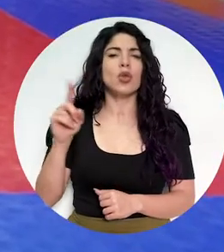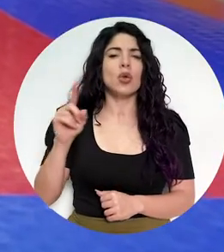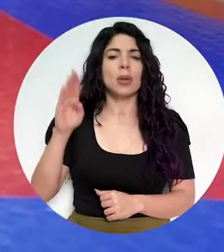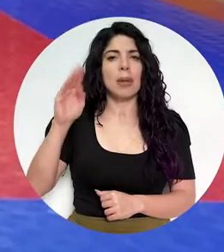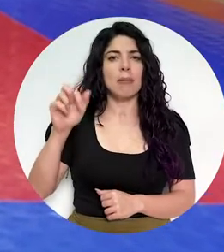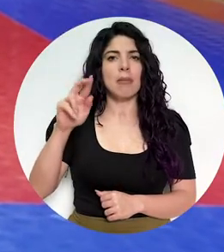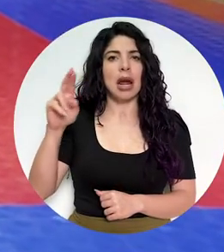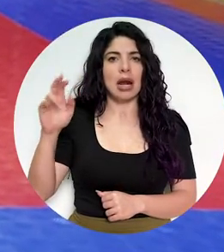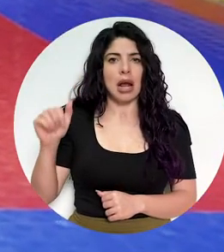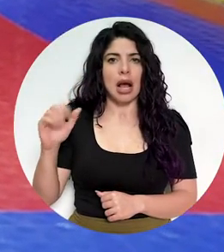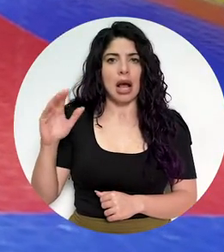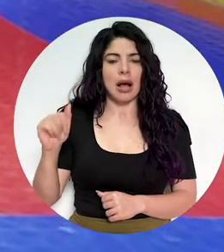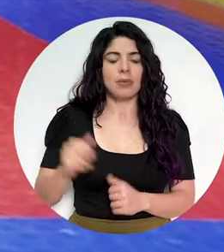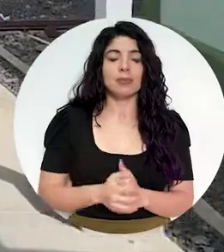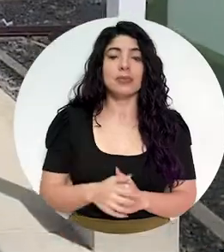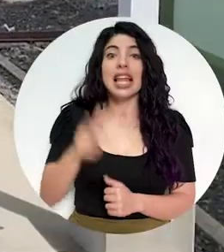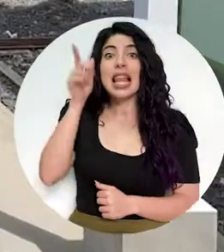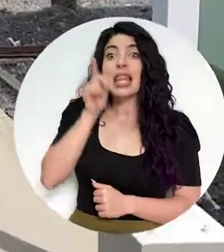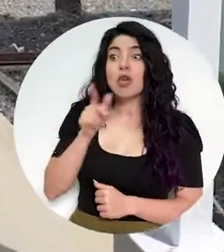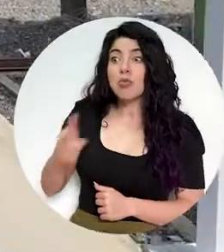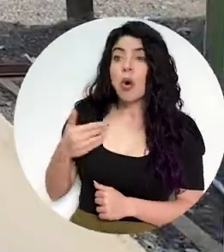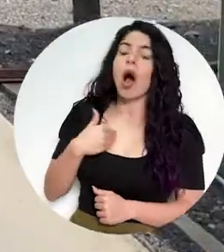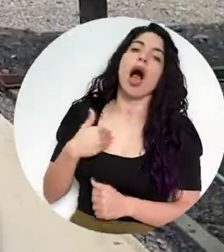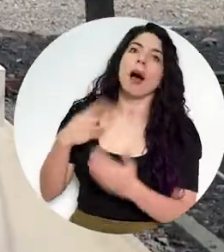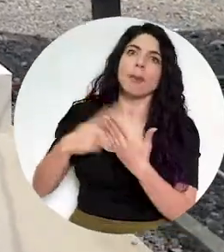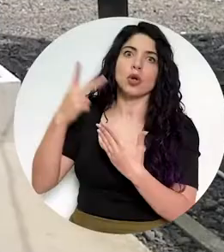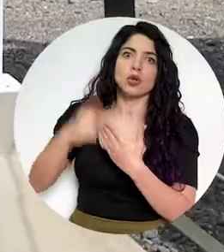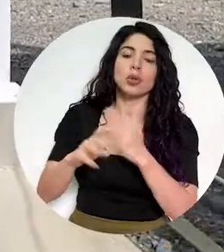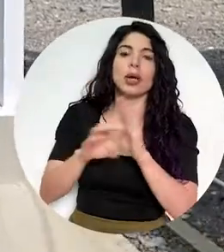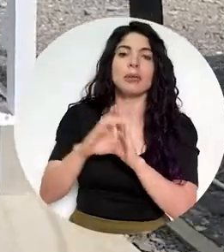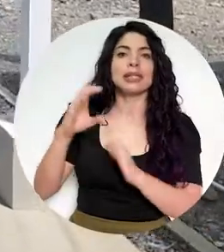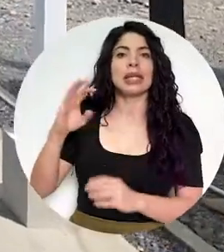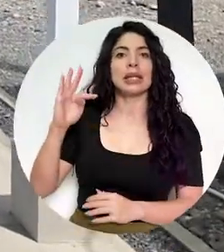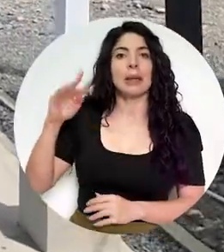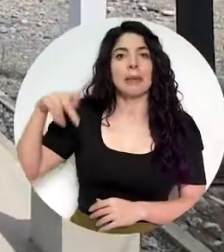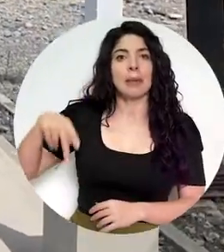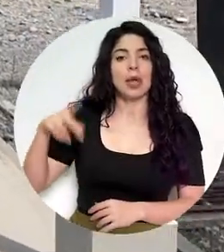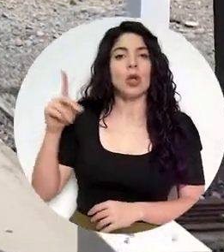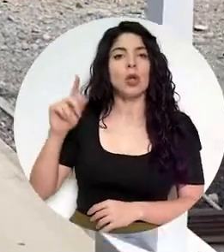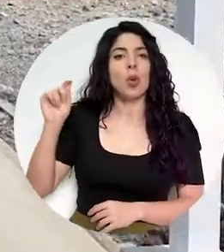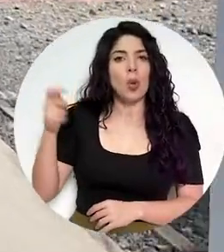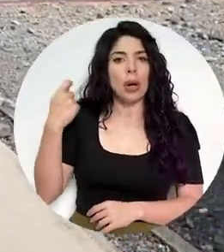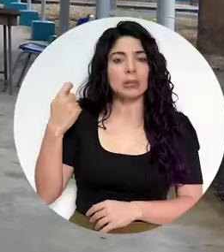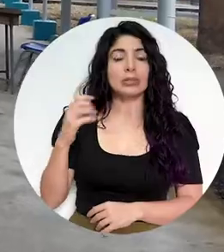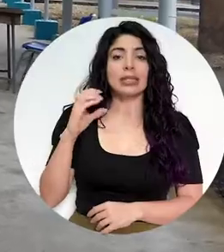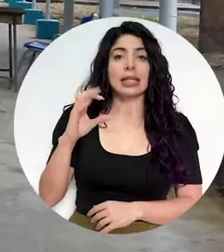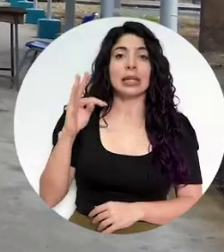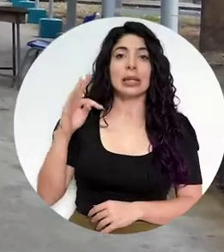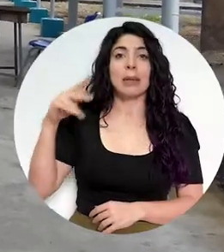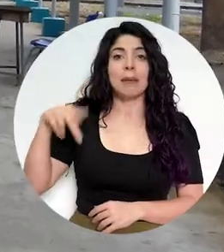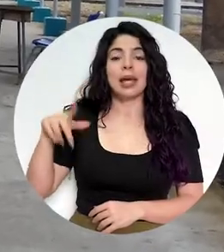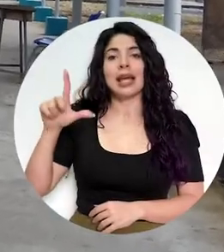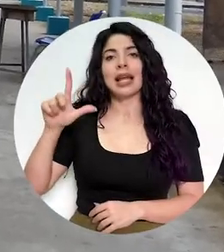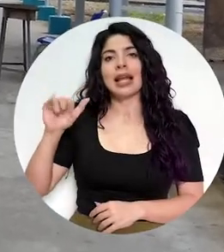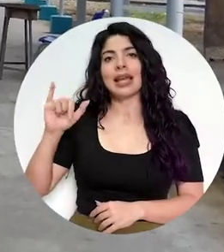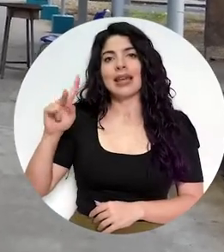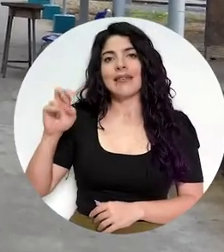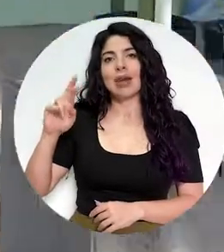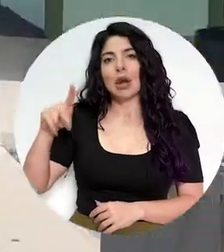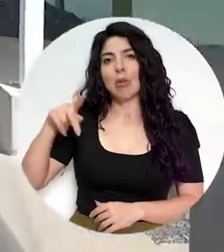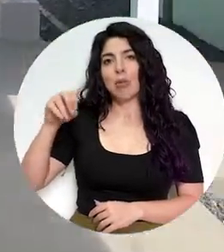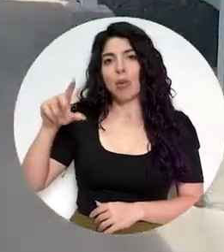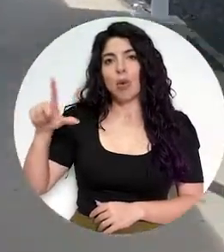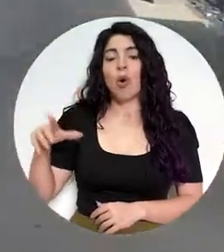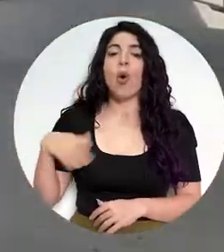Jalandia en Barranca. En Limón se cuenta con anhelados proyectos como el CTP de Guasimo